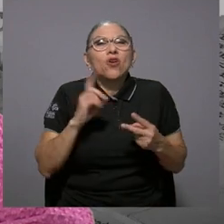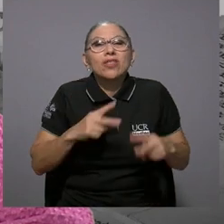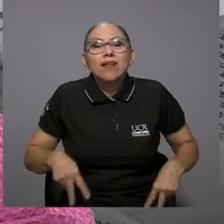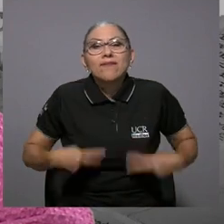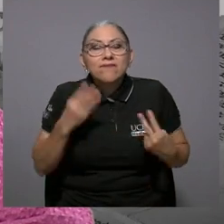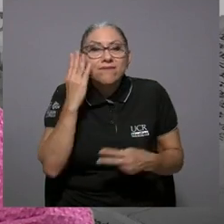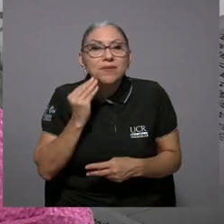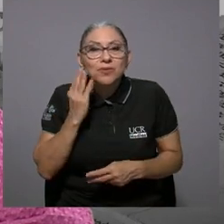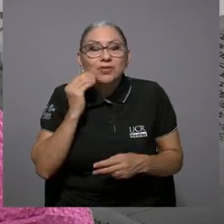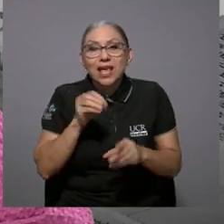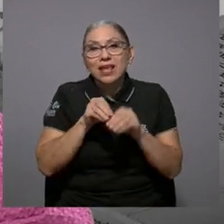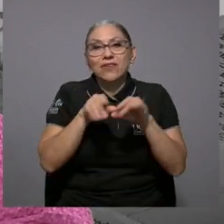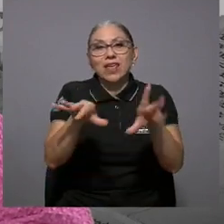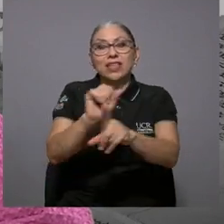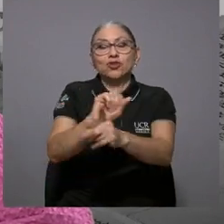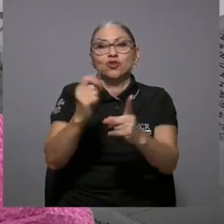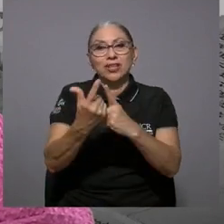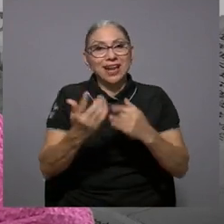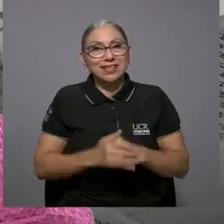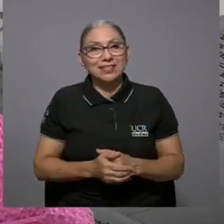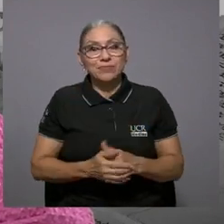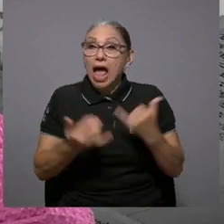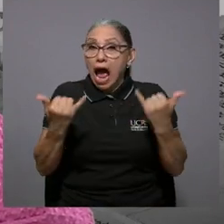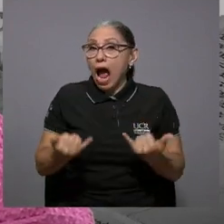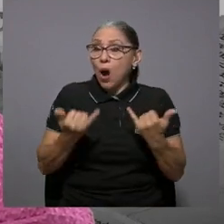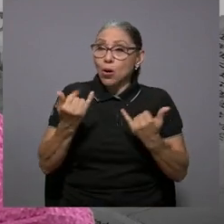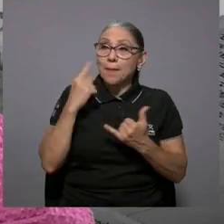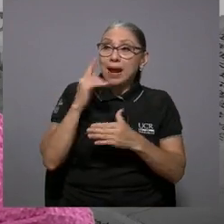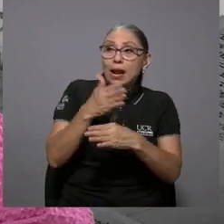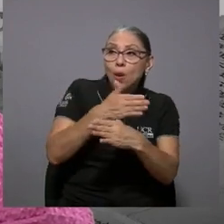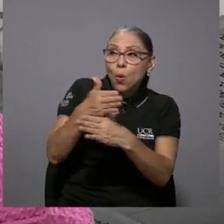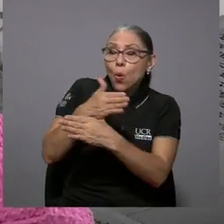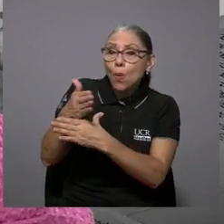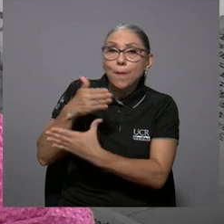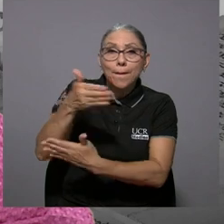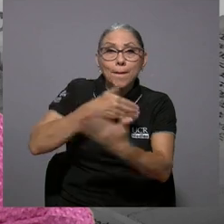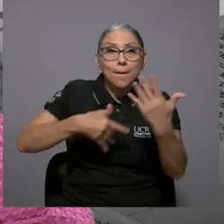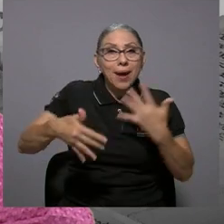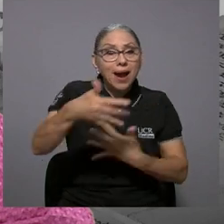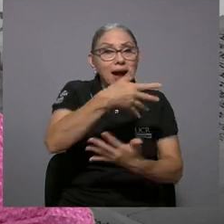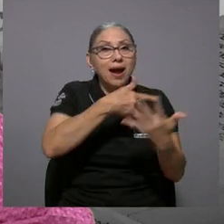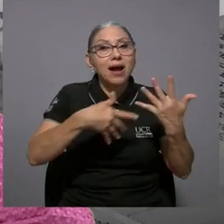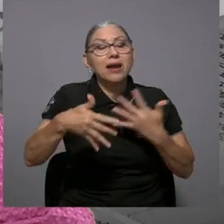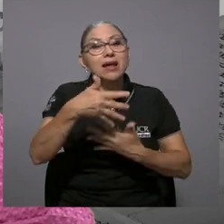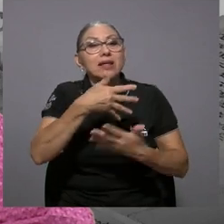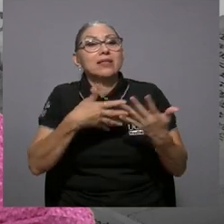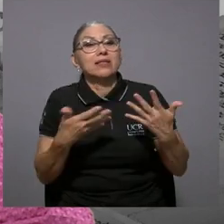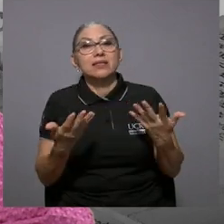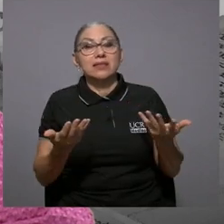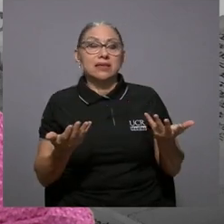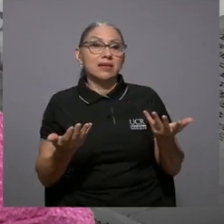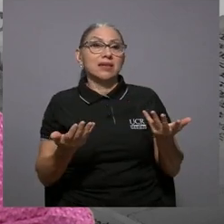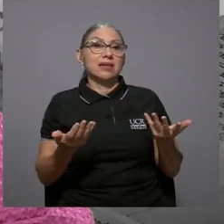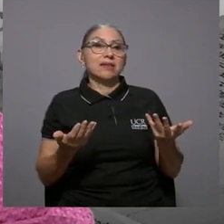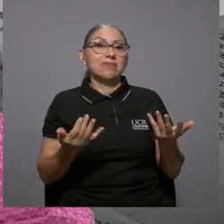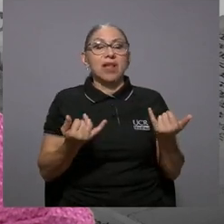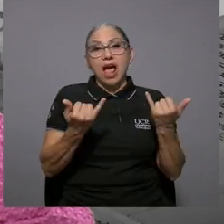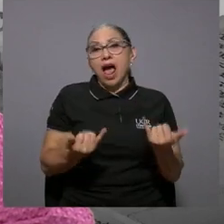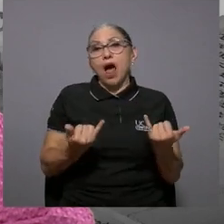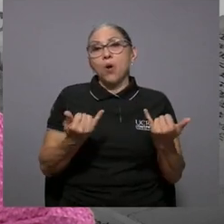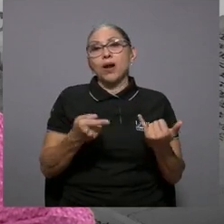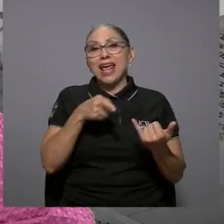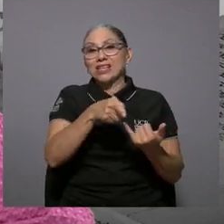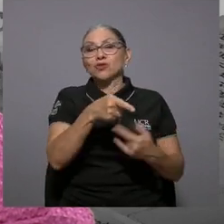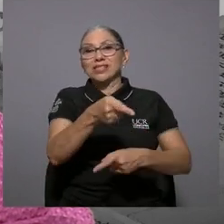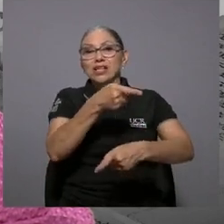la estamos viviendo en las redes sociales ya incluso la socialización ha sido en muchos sentidos